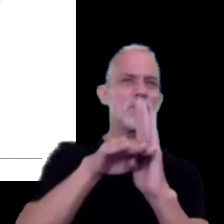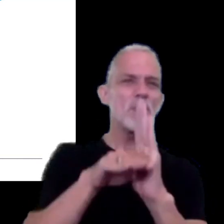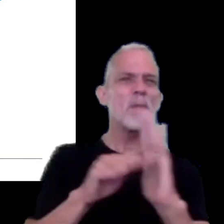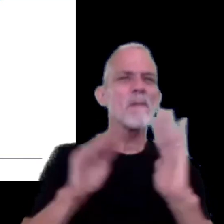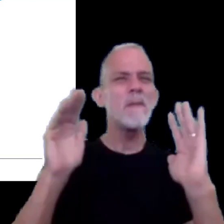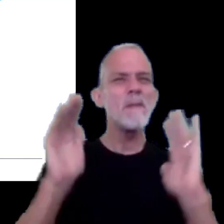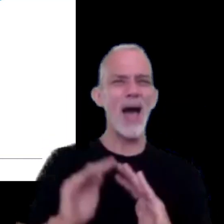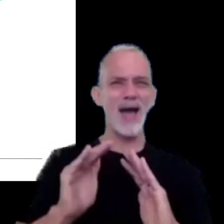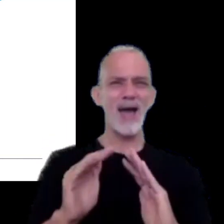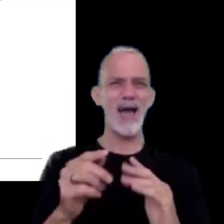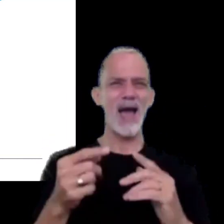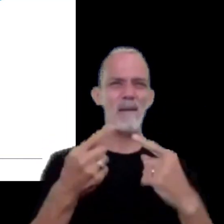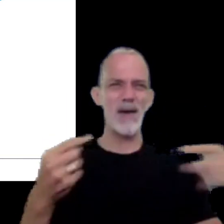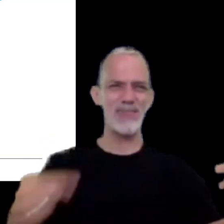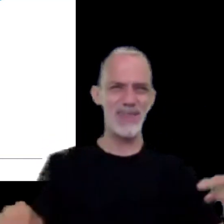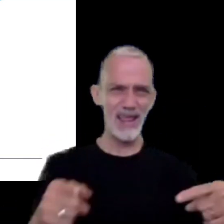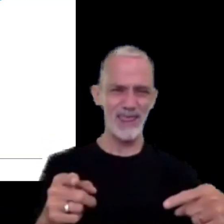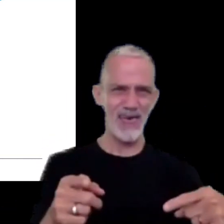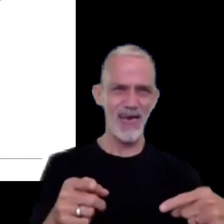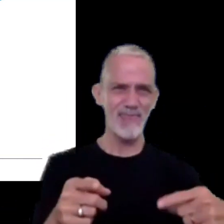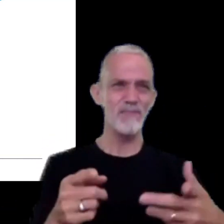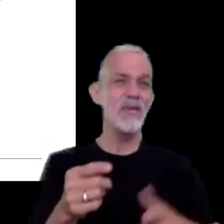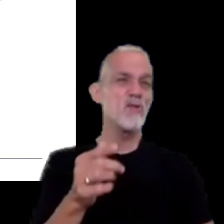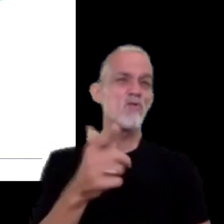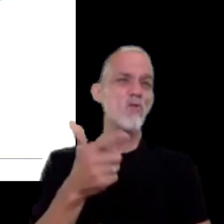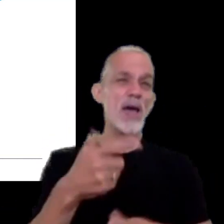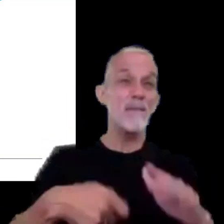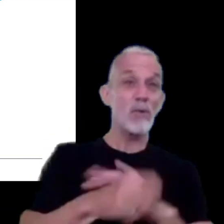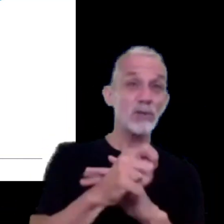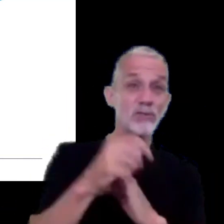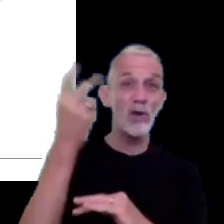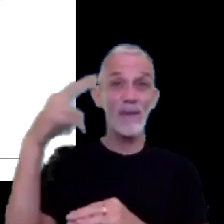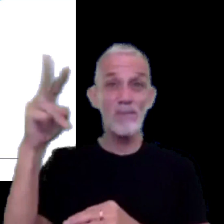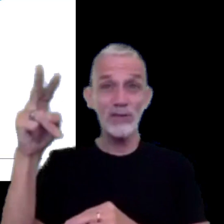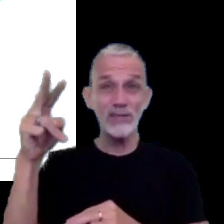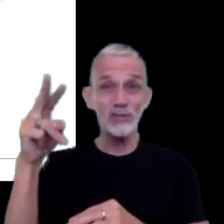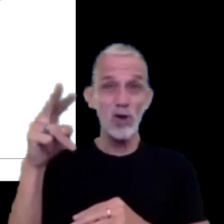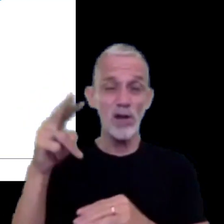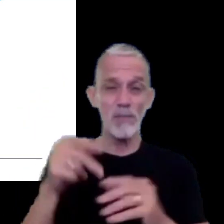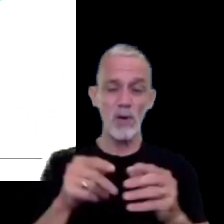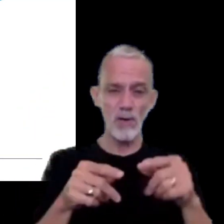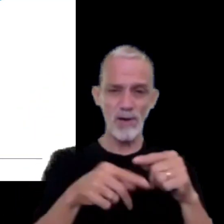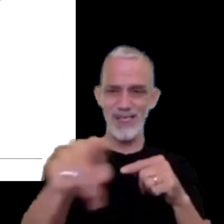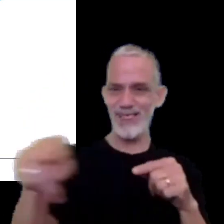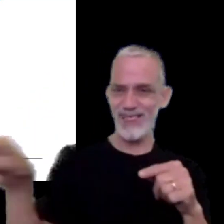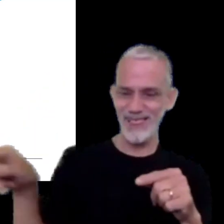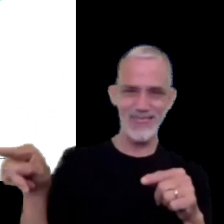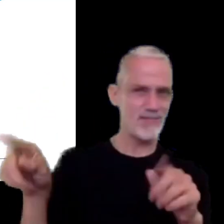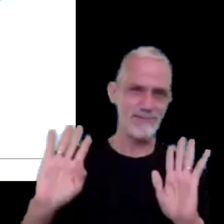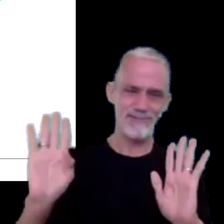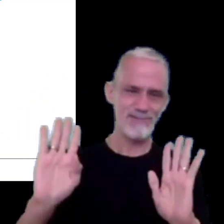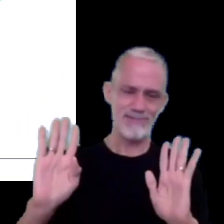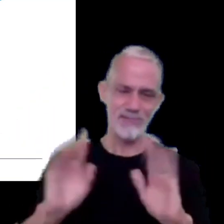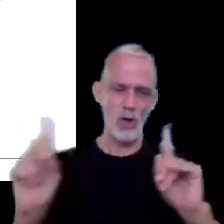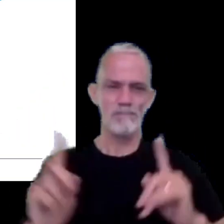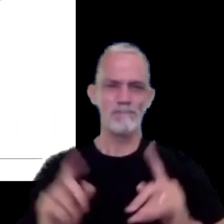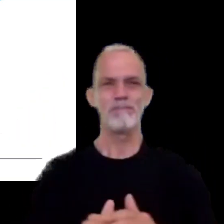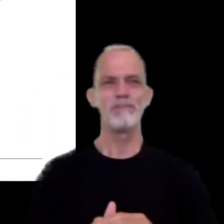materialidad y que no realicen importaciones y exportaciones a través de intermediarios internacionales